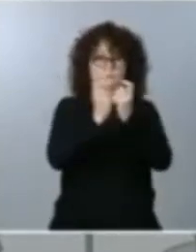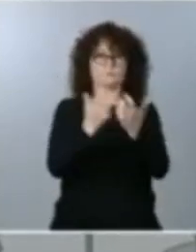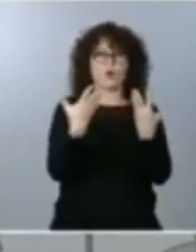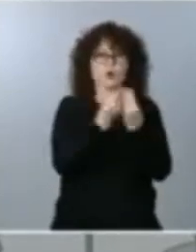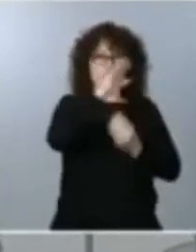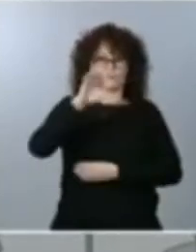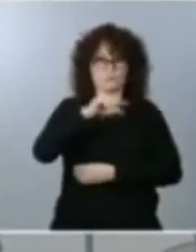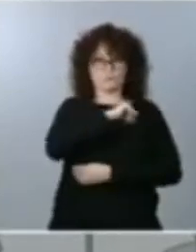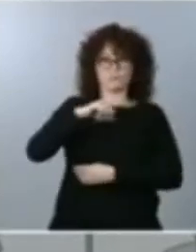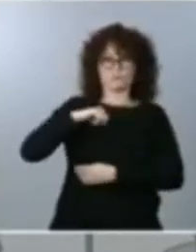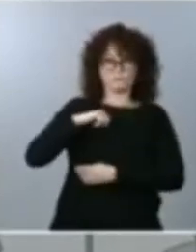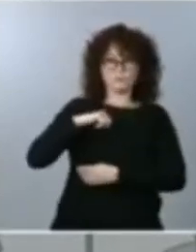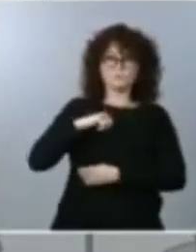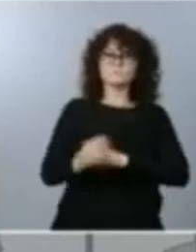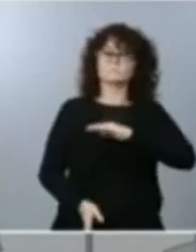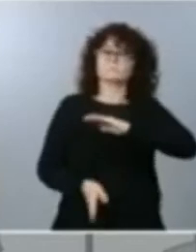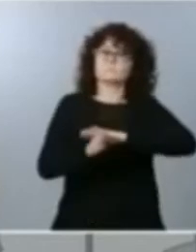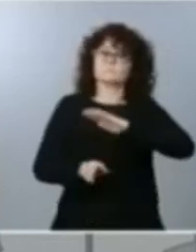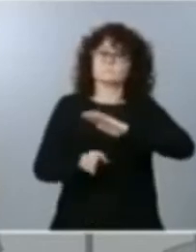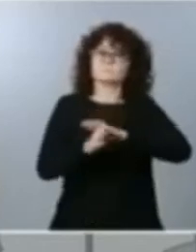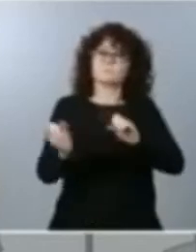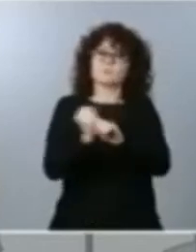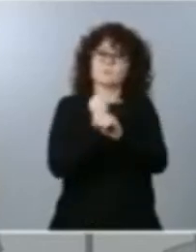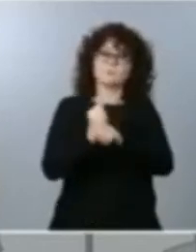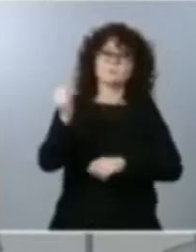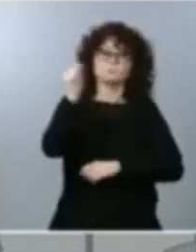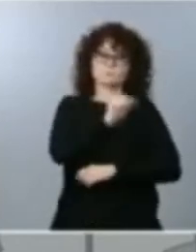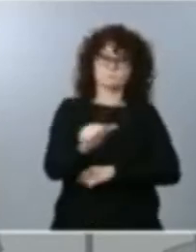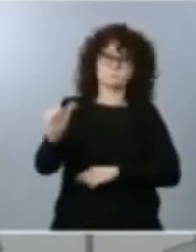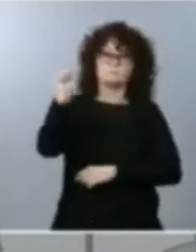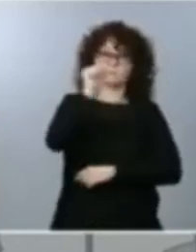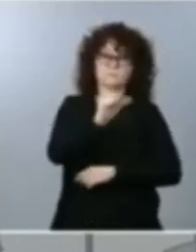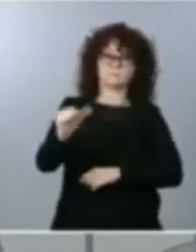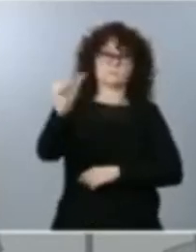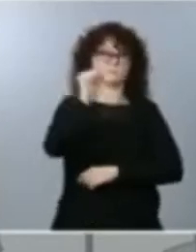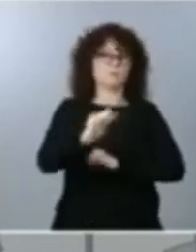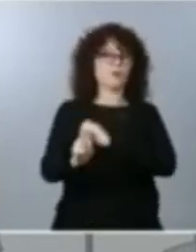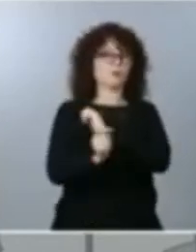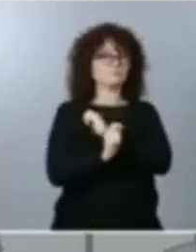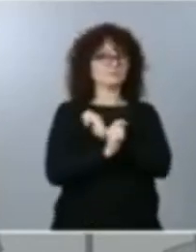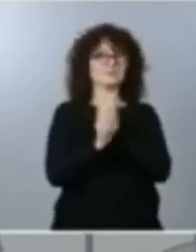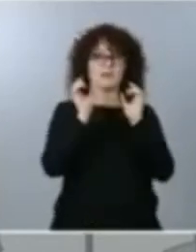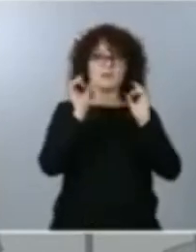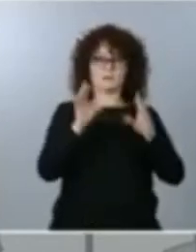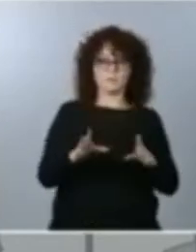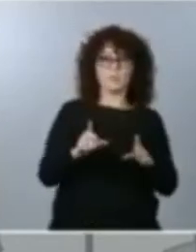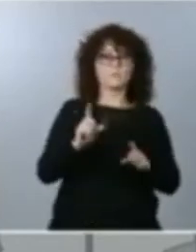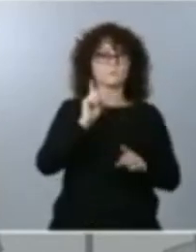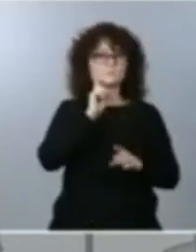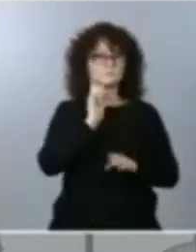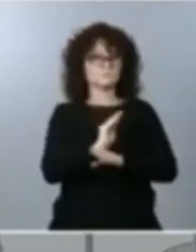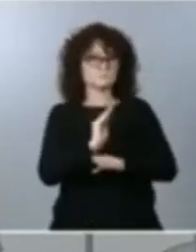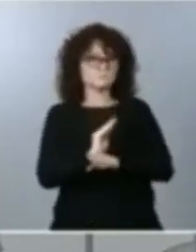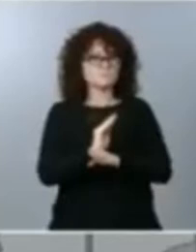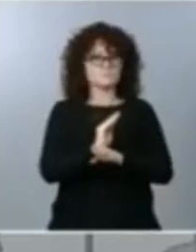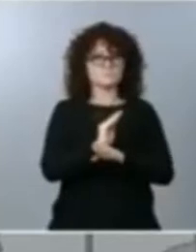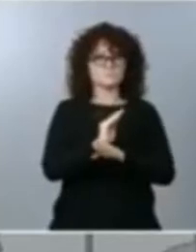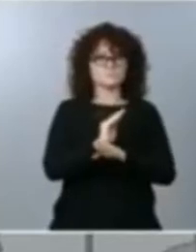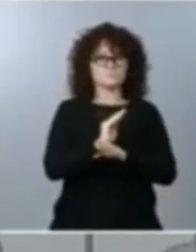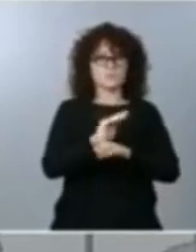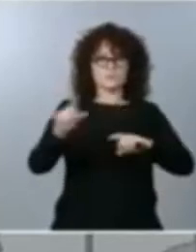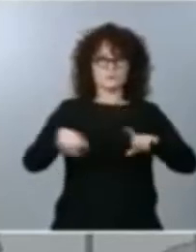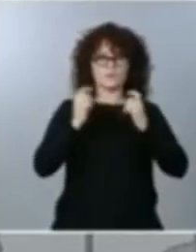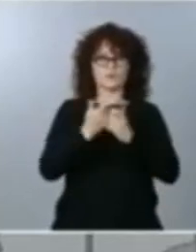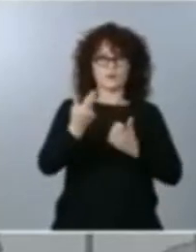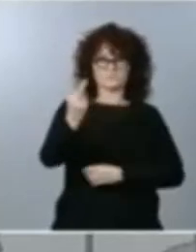va a seguir trabajando semanalmente bajo esta estrategia, con discreción, con diligencia, tanto en las reuniones bilaterales con las